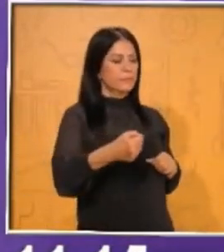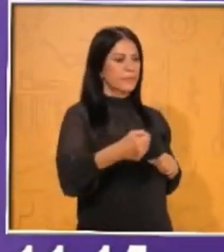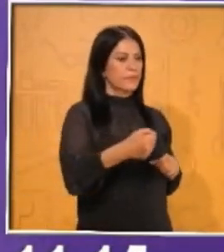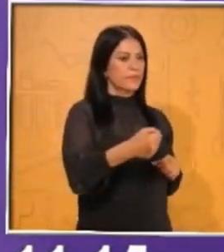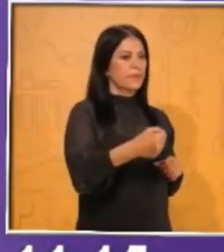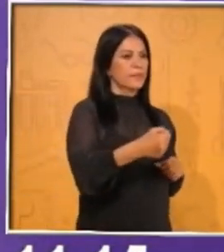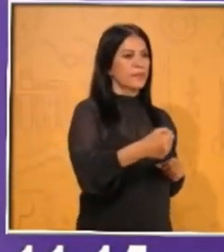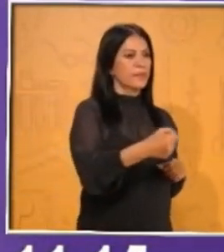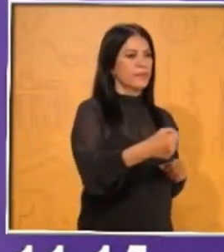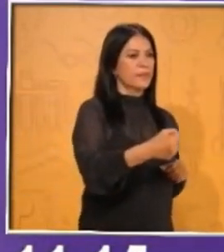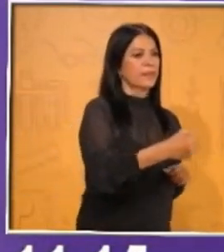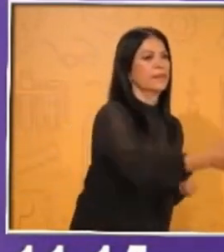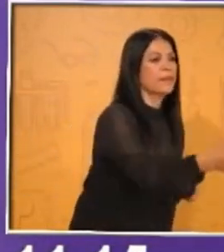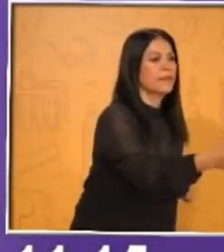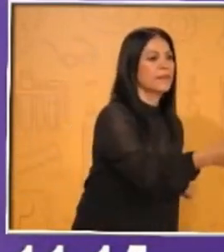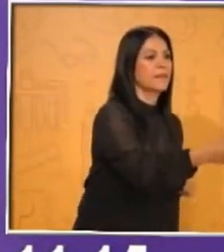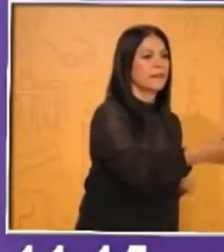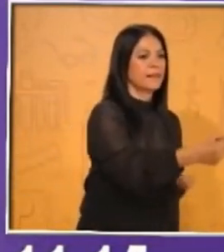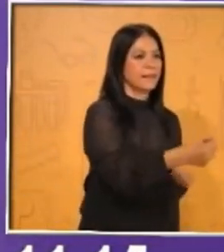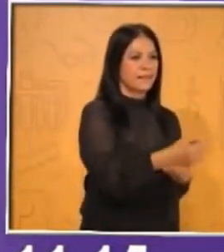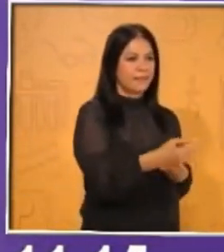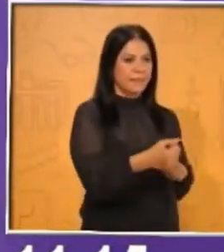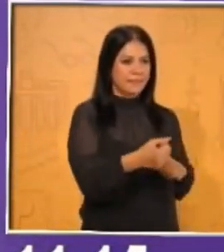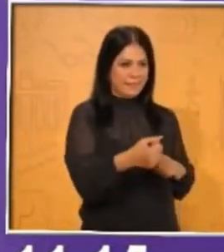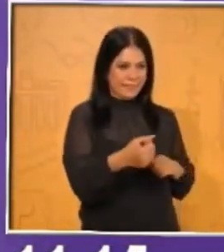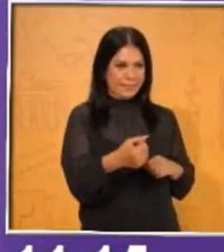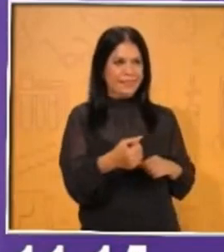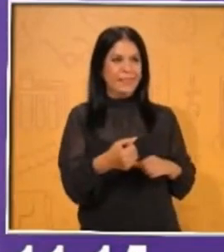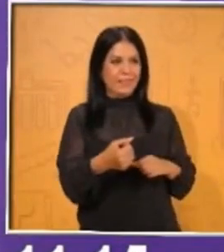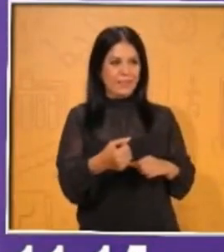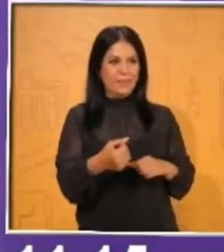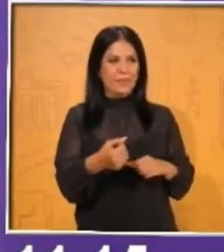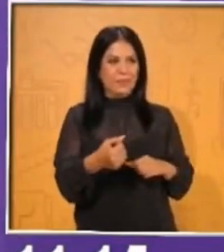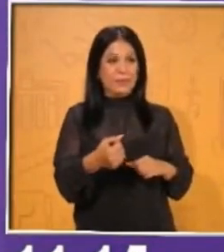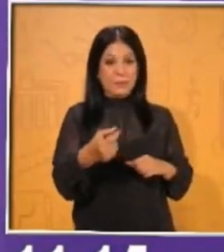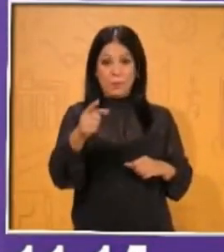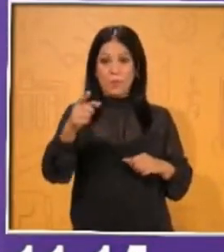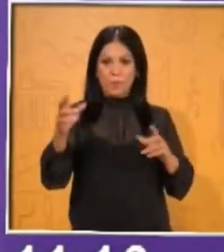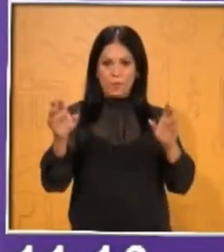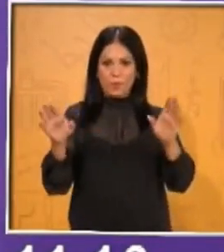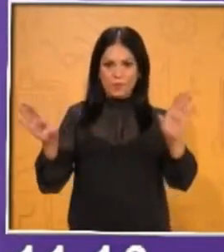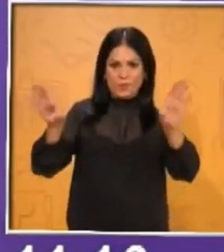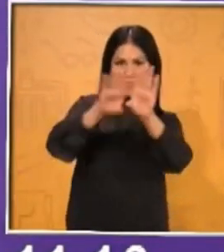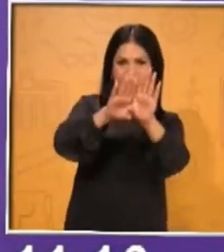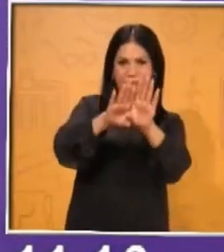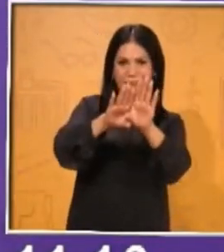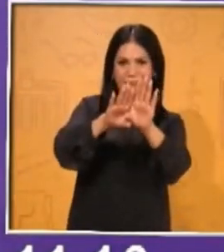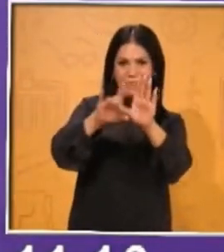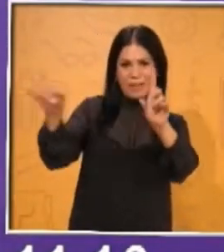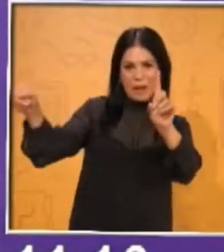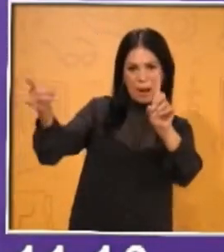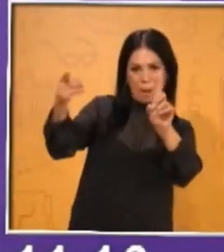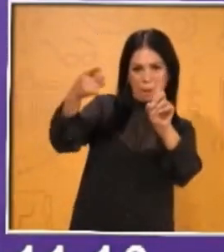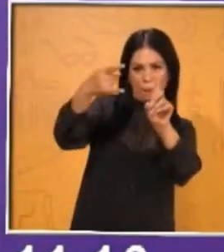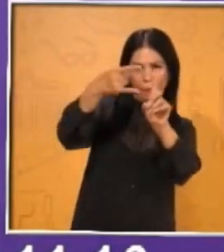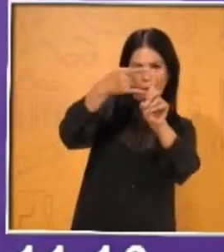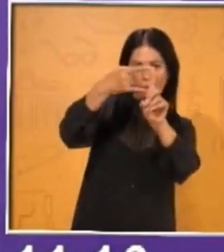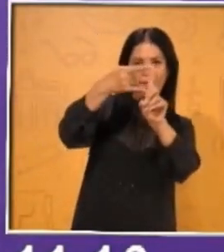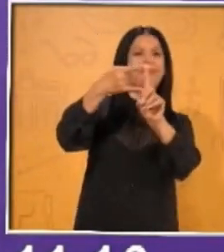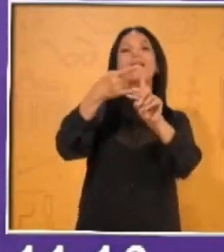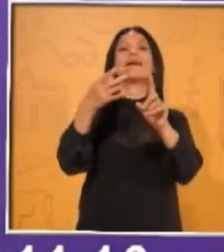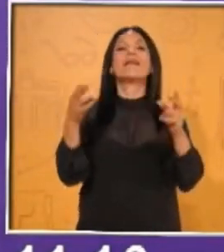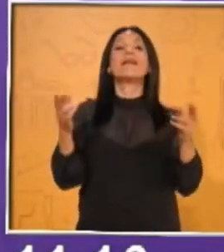lo que pasa? Sientes un ligero jalón o estirón y bueno, te preguntas, ¿por qué está pasando esto?